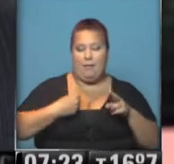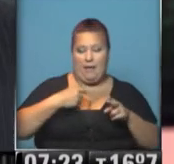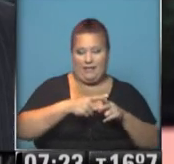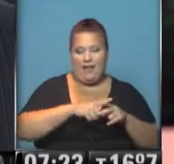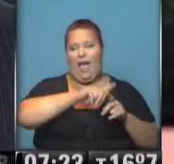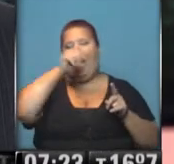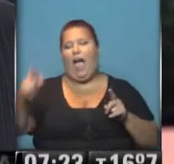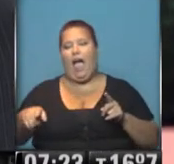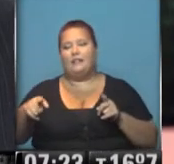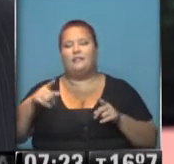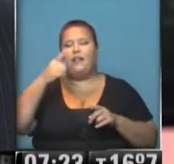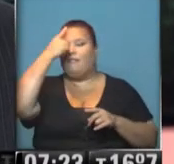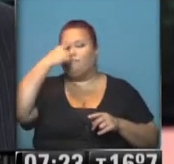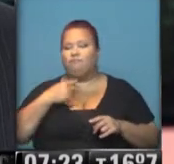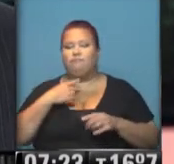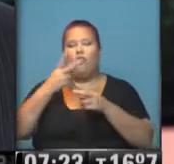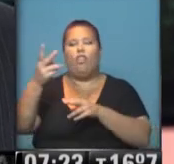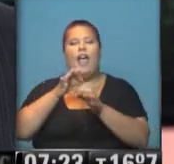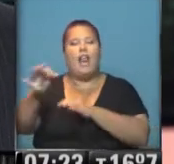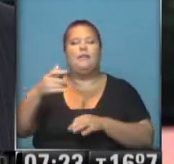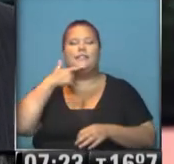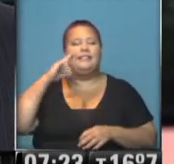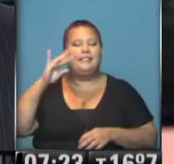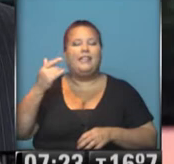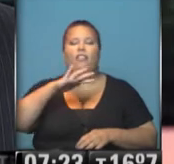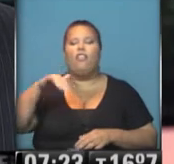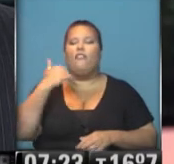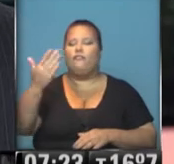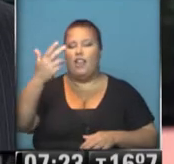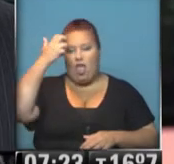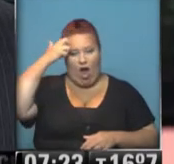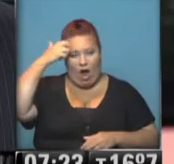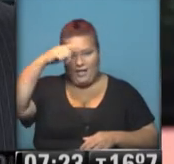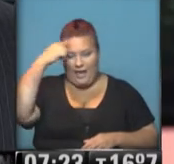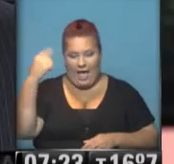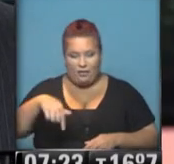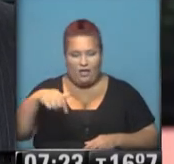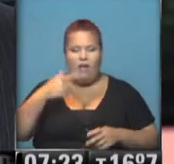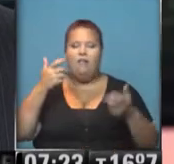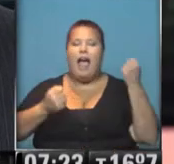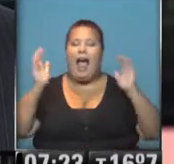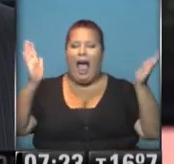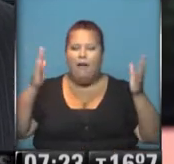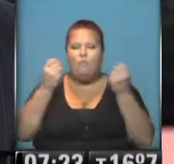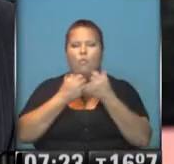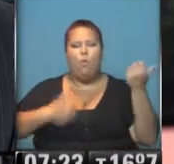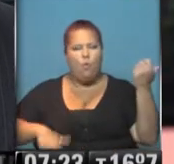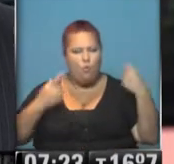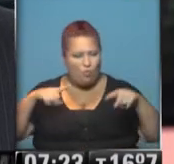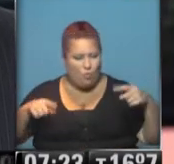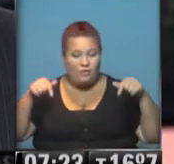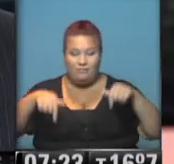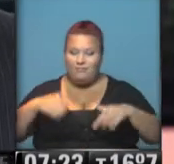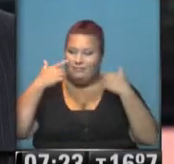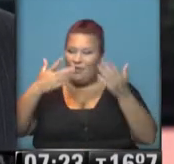hasta el monolito de dos kilómetros por sida, que se encuentra frente al Congreso de la Nación, en un camión donde además hubo muchas bandas tocando y de esto